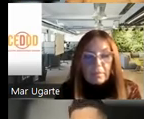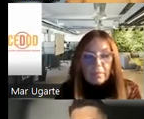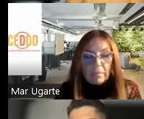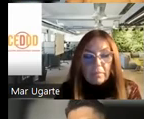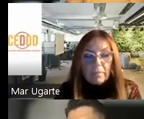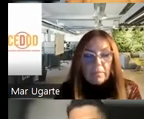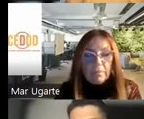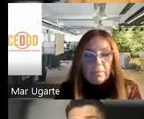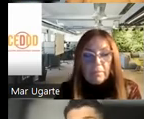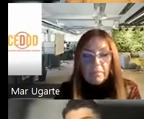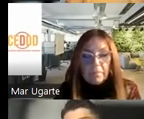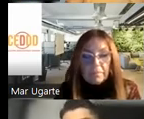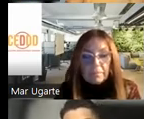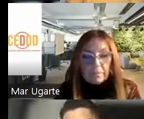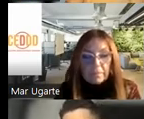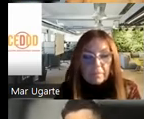distinto al antes.